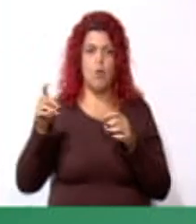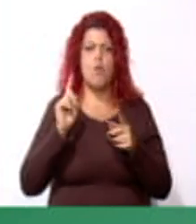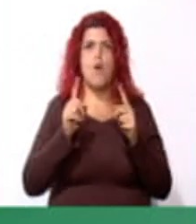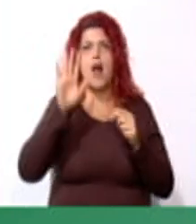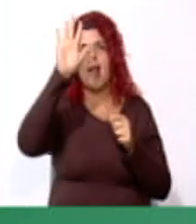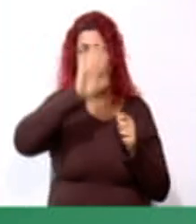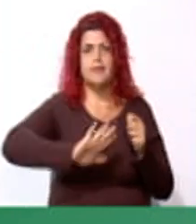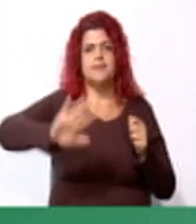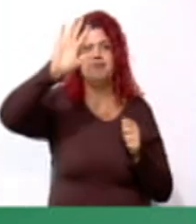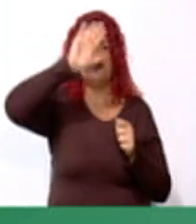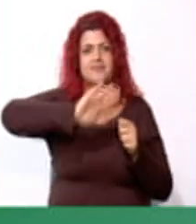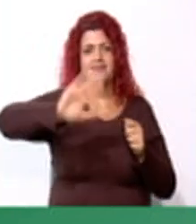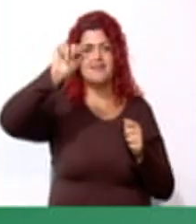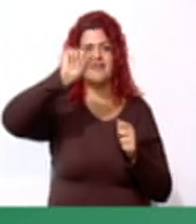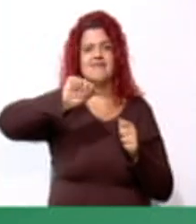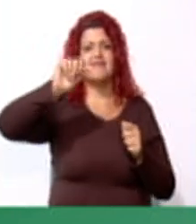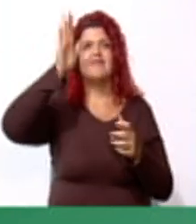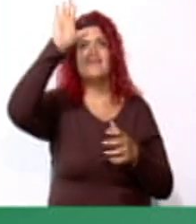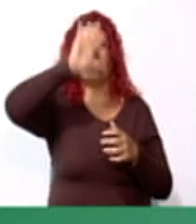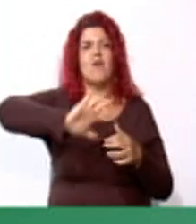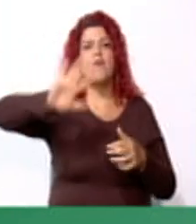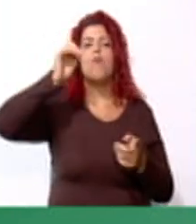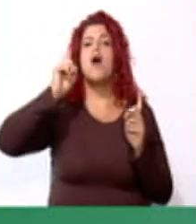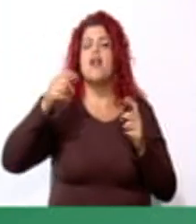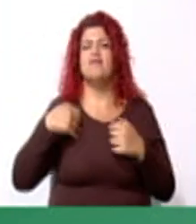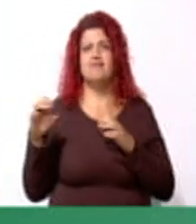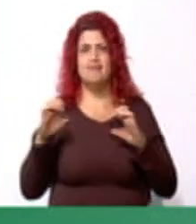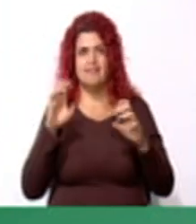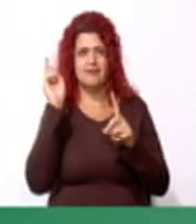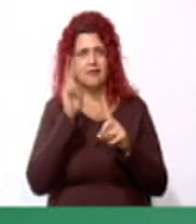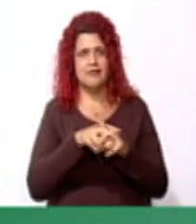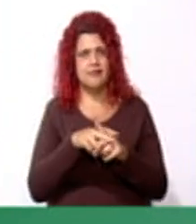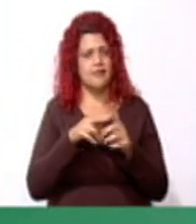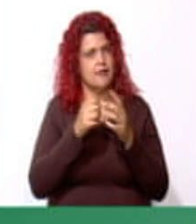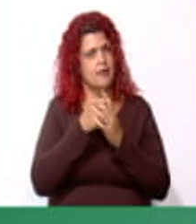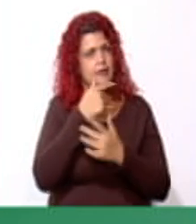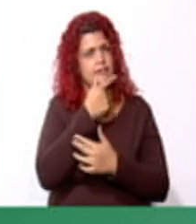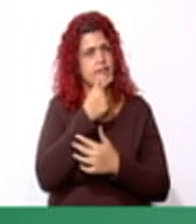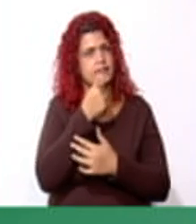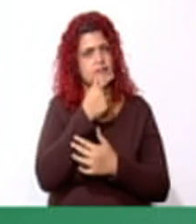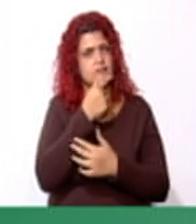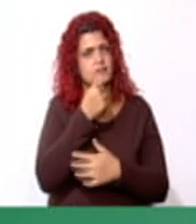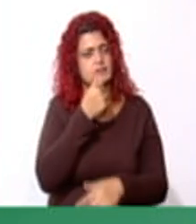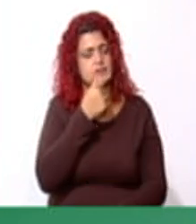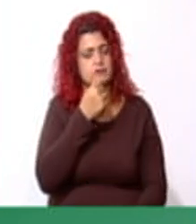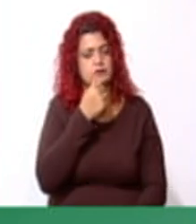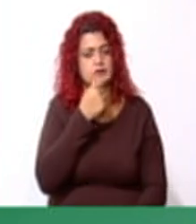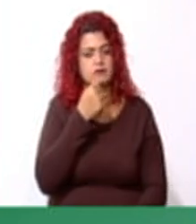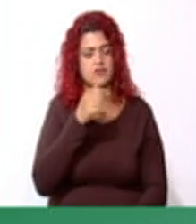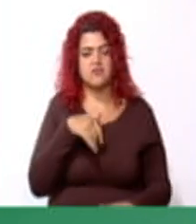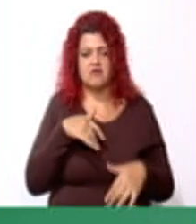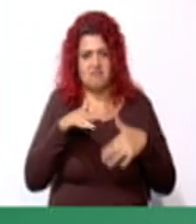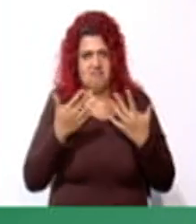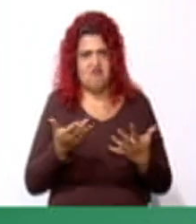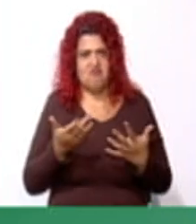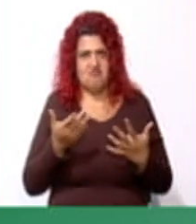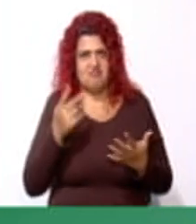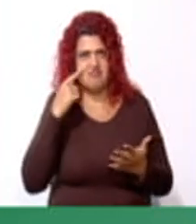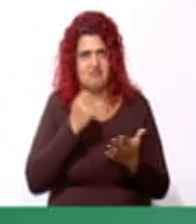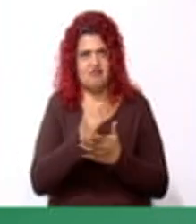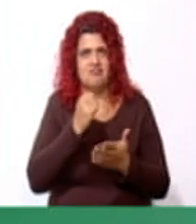Pensemos. ¿Qué estrategia utilizarán ustedes para averiguar el área de la puerta sin el vidrio?